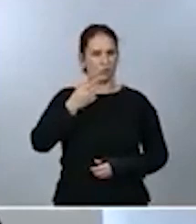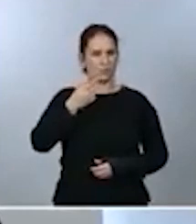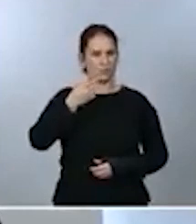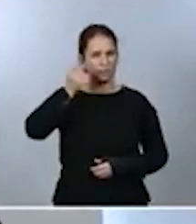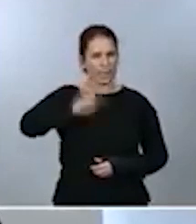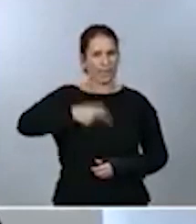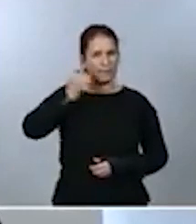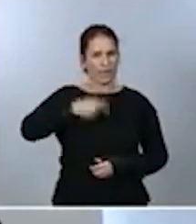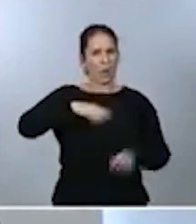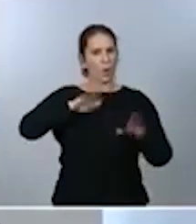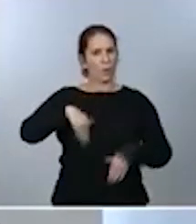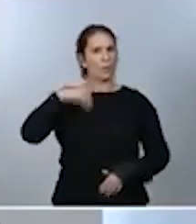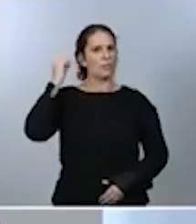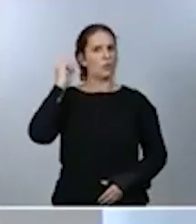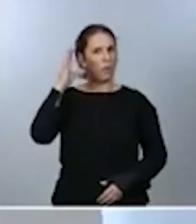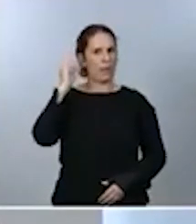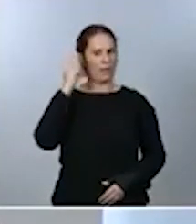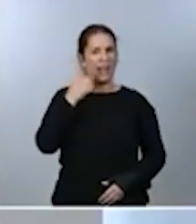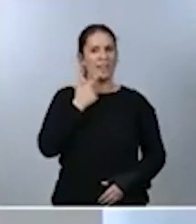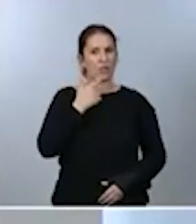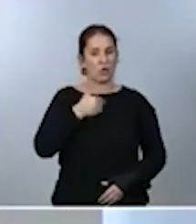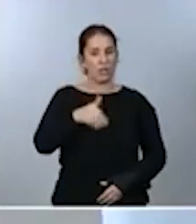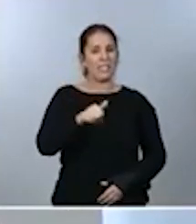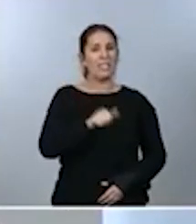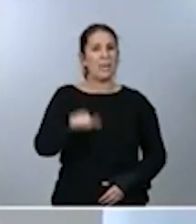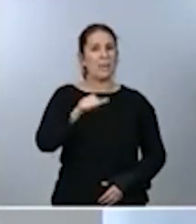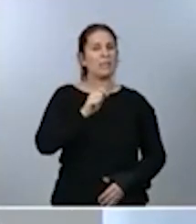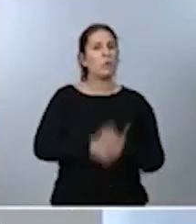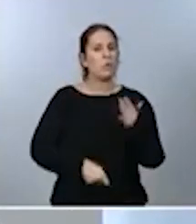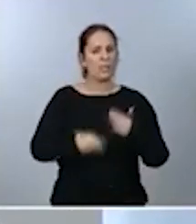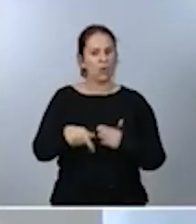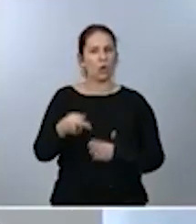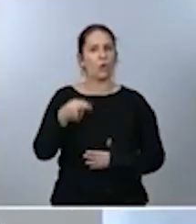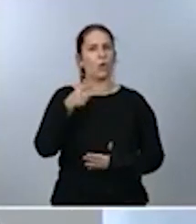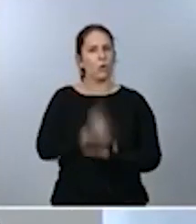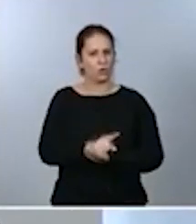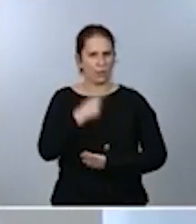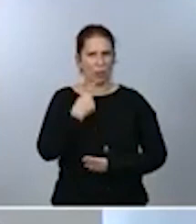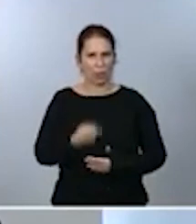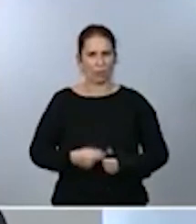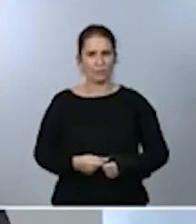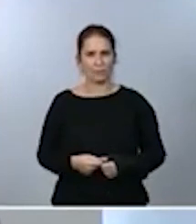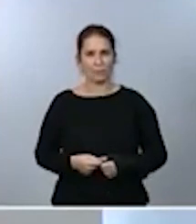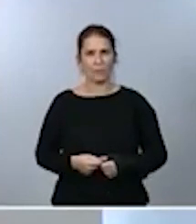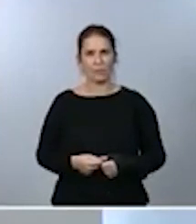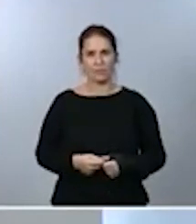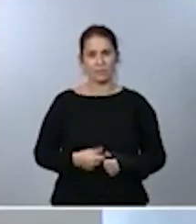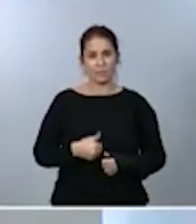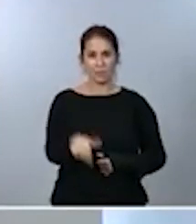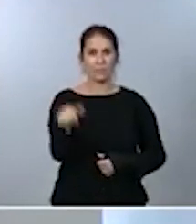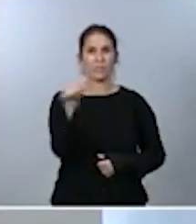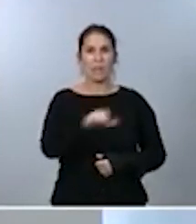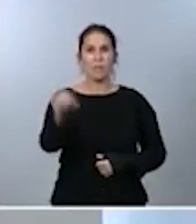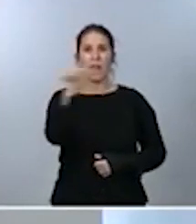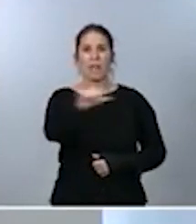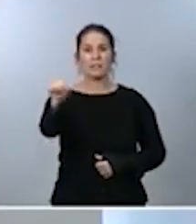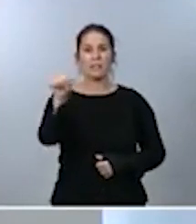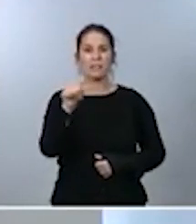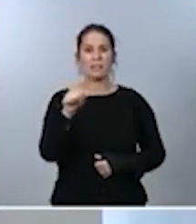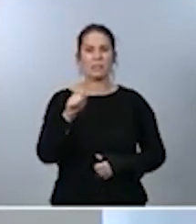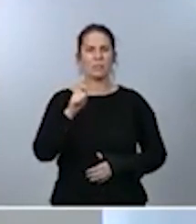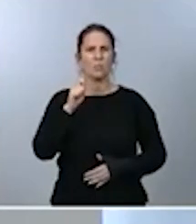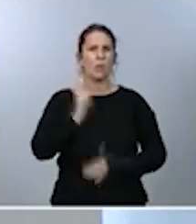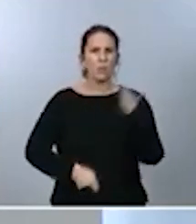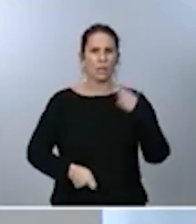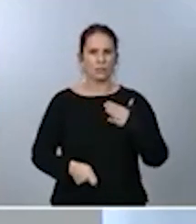comparecencias que vienen semanas muy duras, y lo vuelvo a decir hoy. Estamos ante semanas que van a ser muy duras. Viene el invierno.